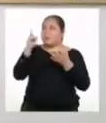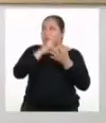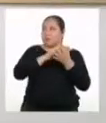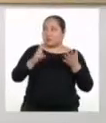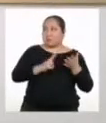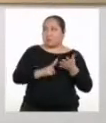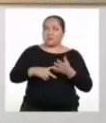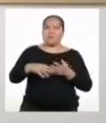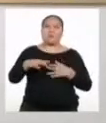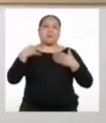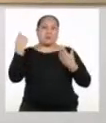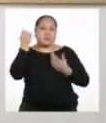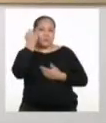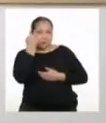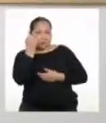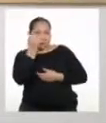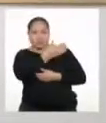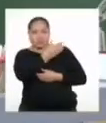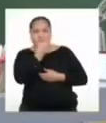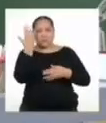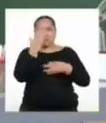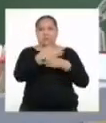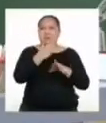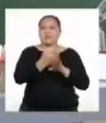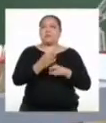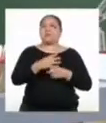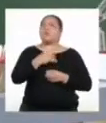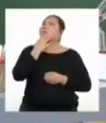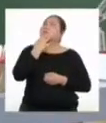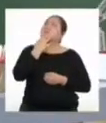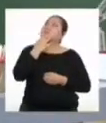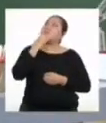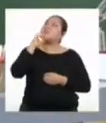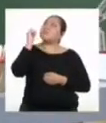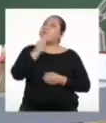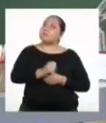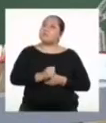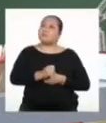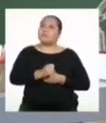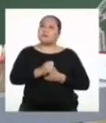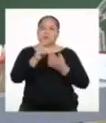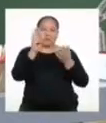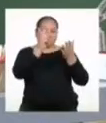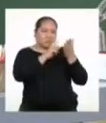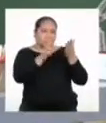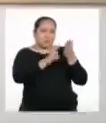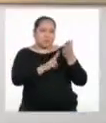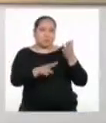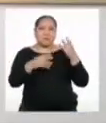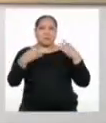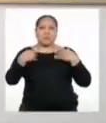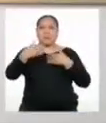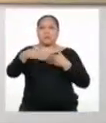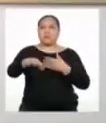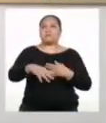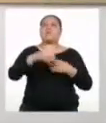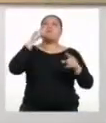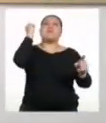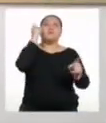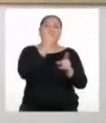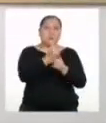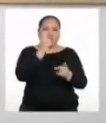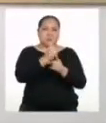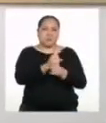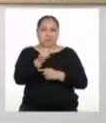el texto podamos entenderlo de la mejor manera. Ah, tiene que leerse fluido. Entiendo. Así es.